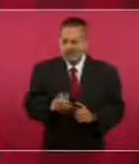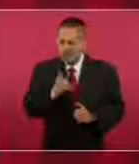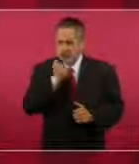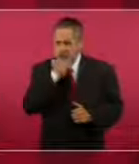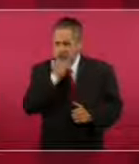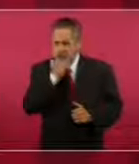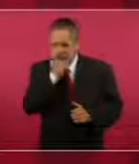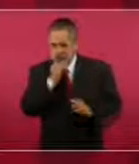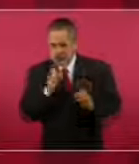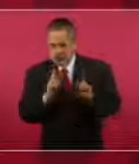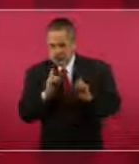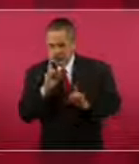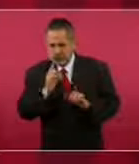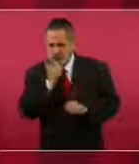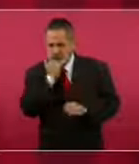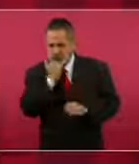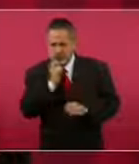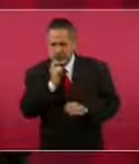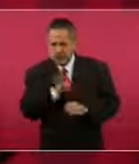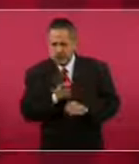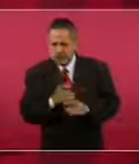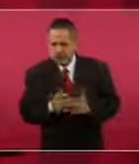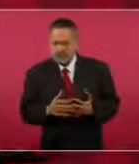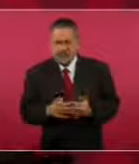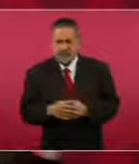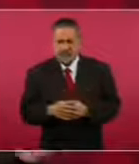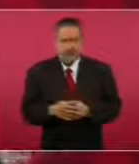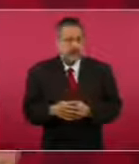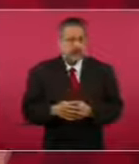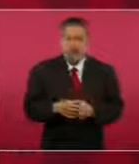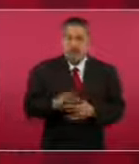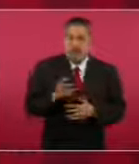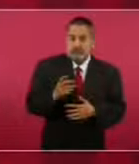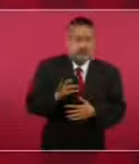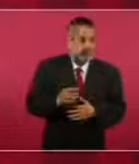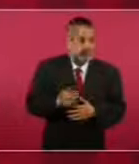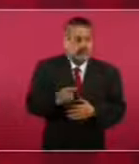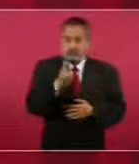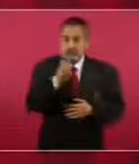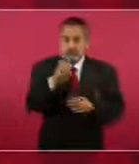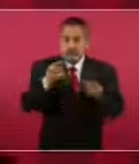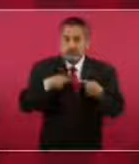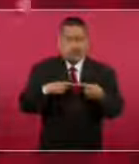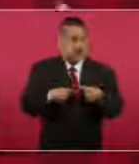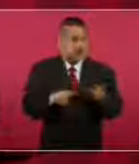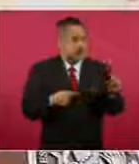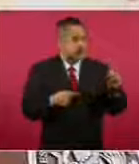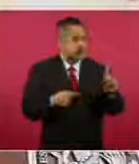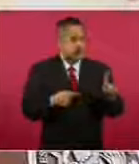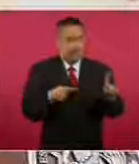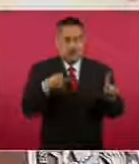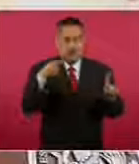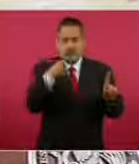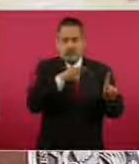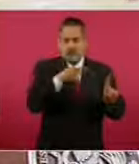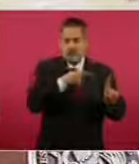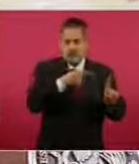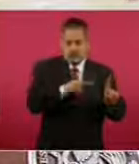el que una persona así llevara una vida